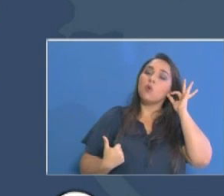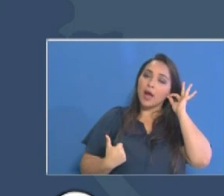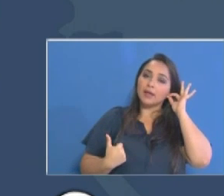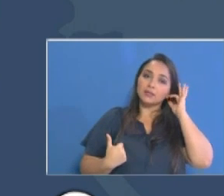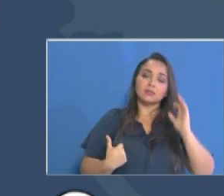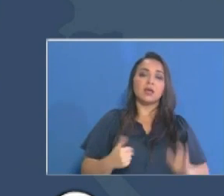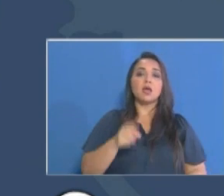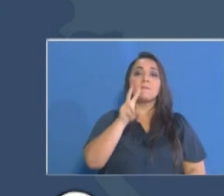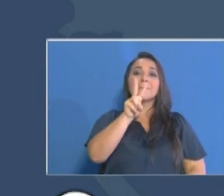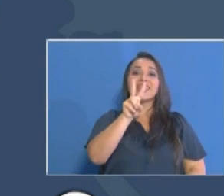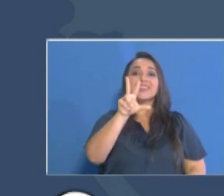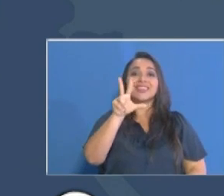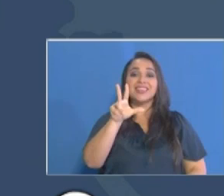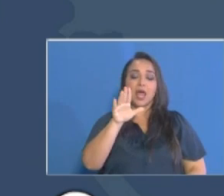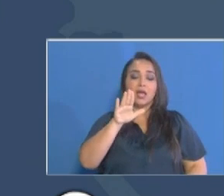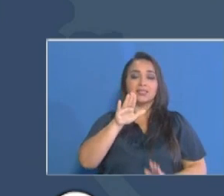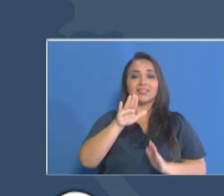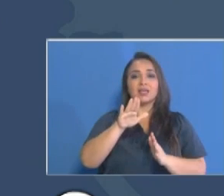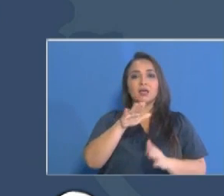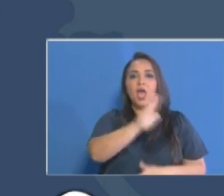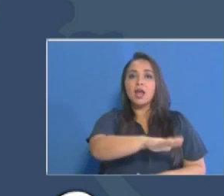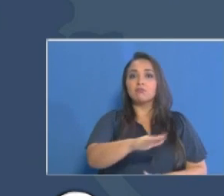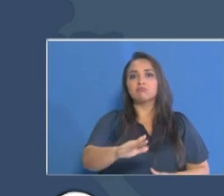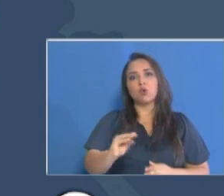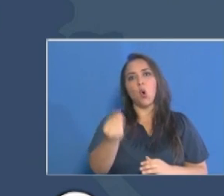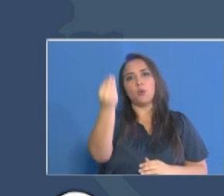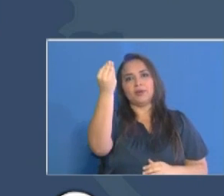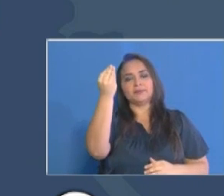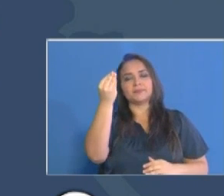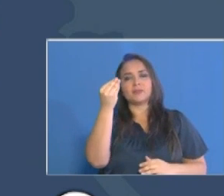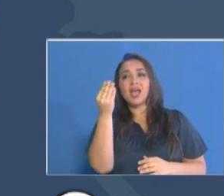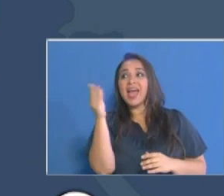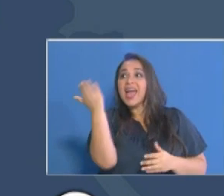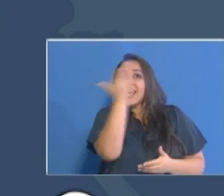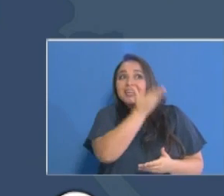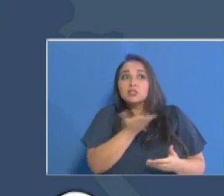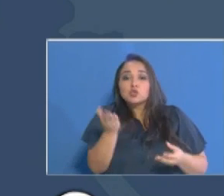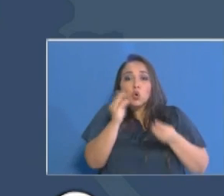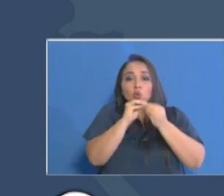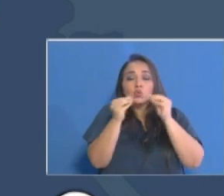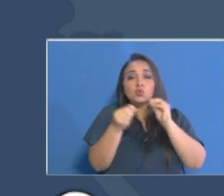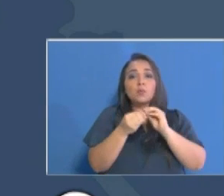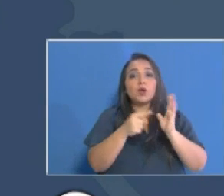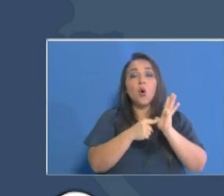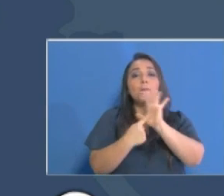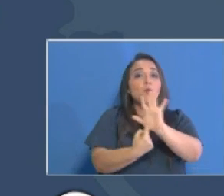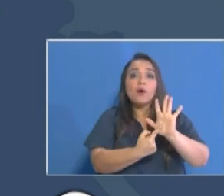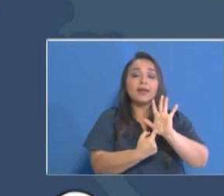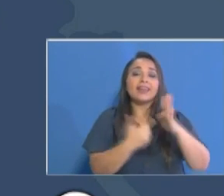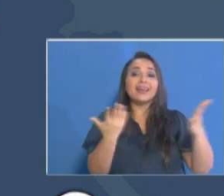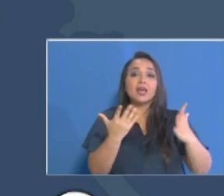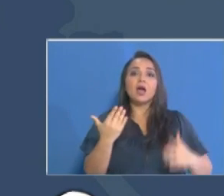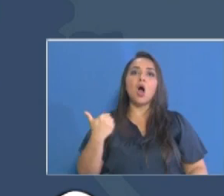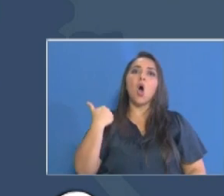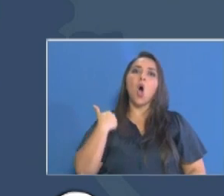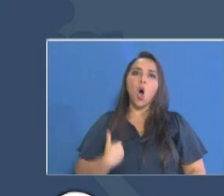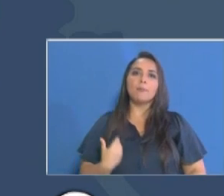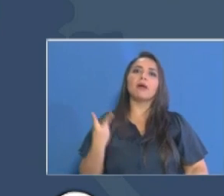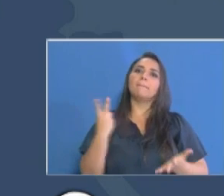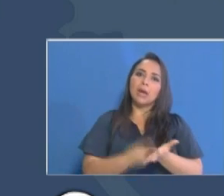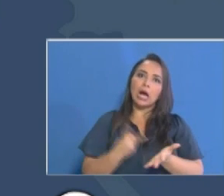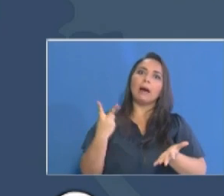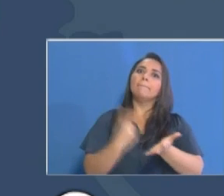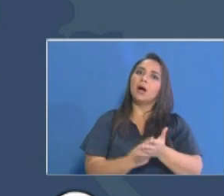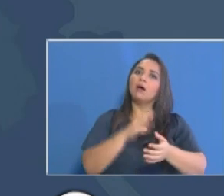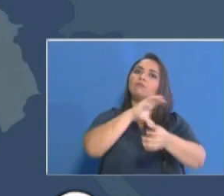23 menores de edad estas cifras demuestran que definitivamente prevalece los hombres sobre todo